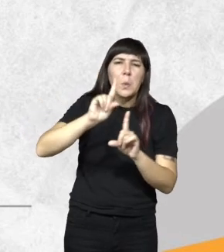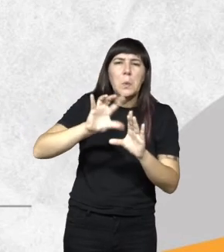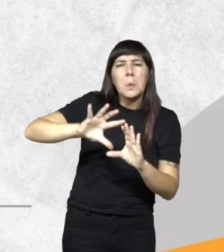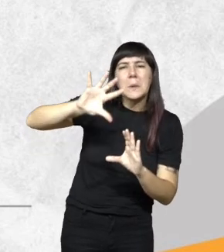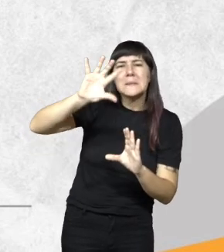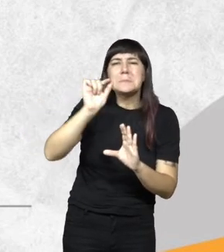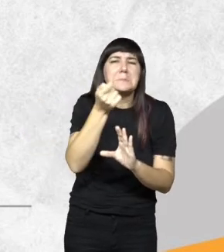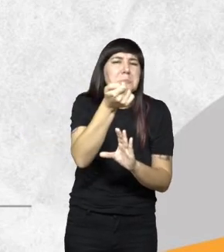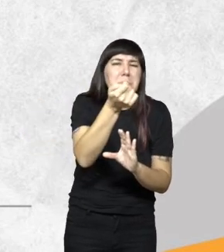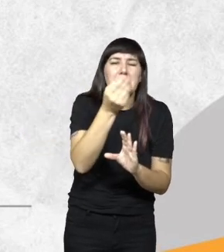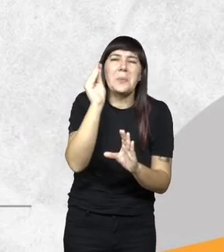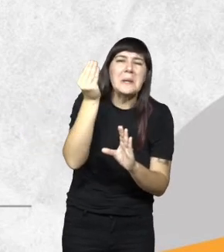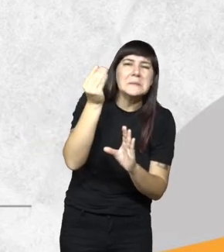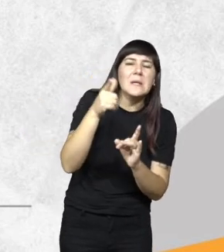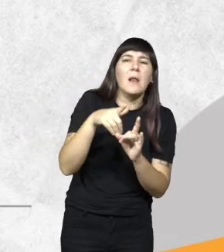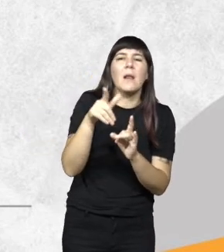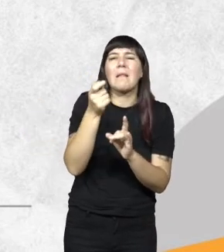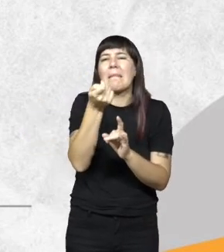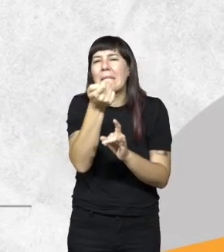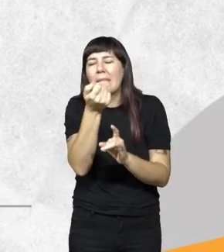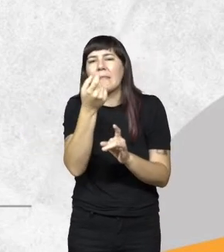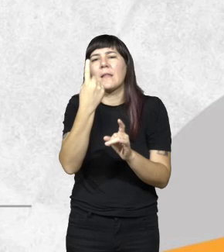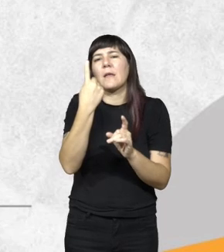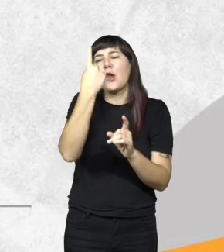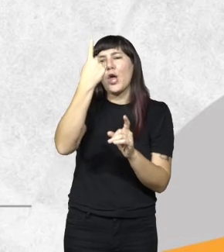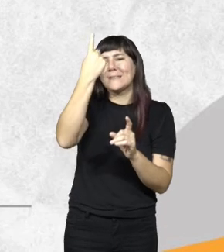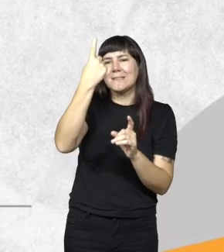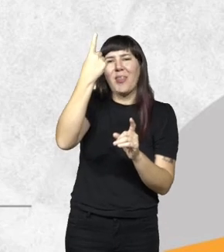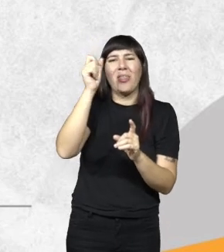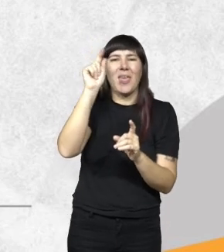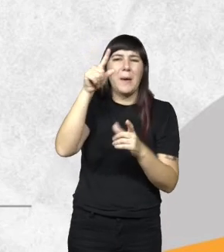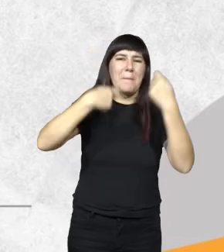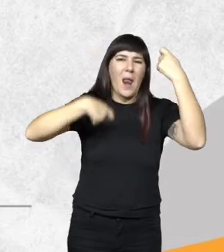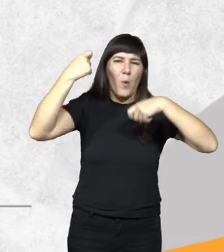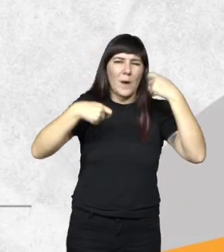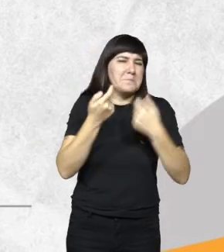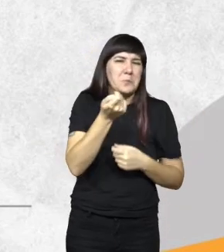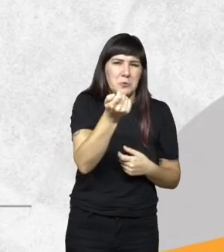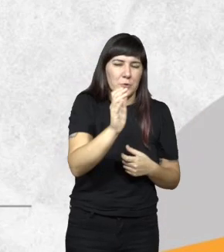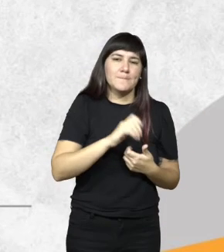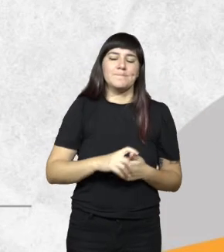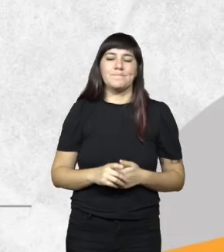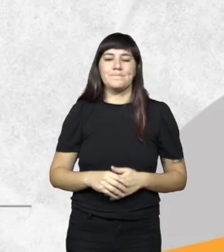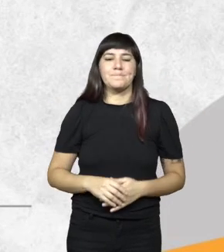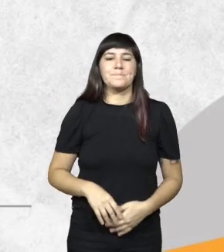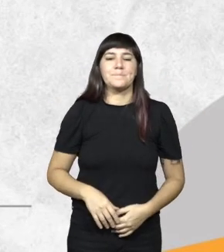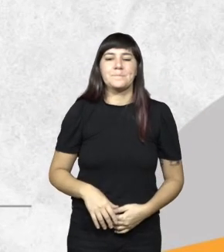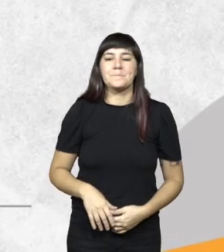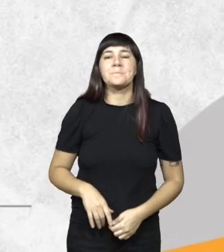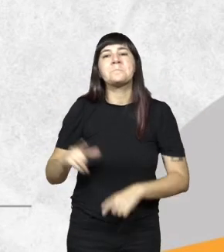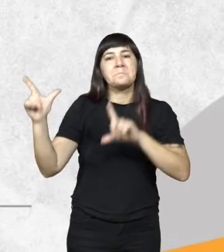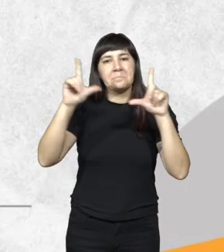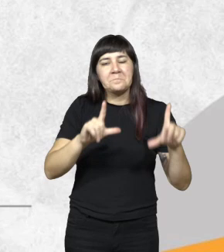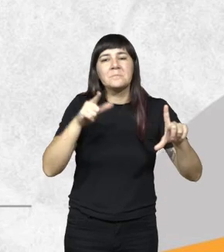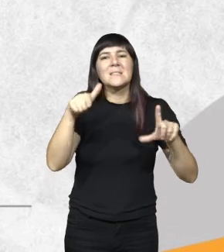y algunas muy pequeñas ya en el noreste de la república del Paraguay bueno